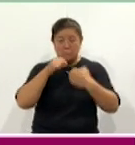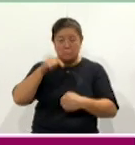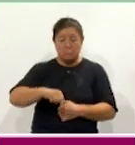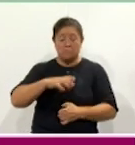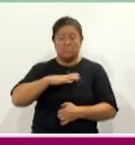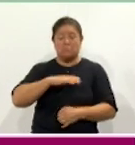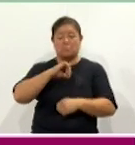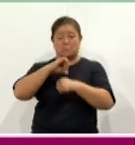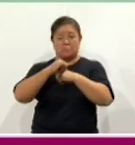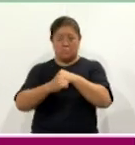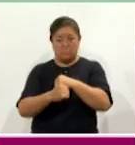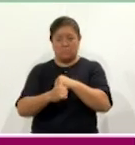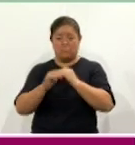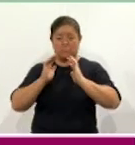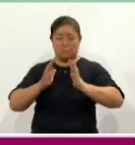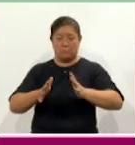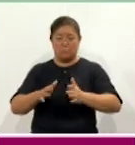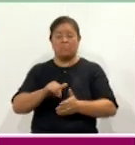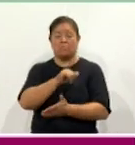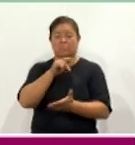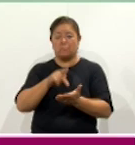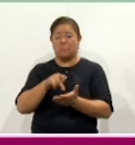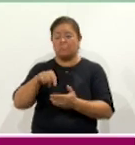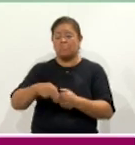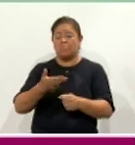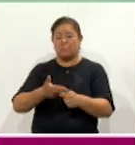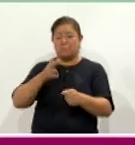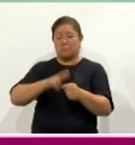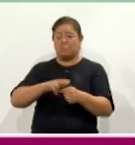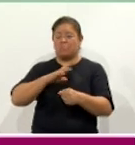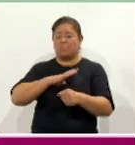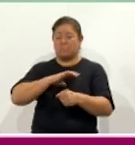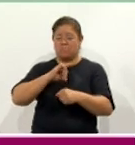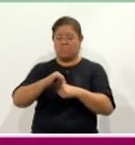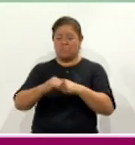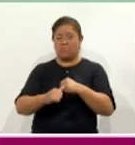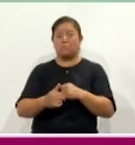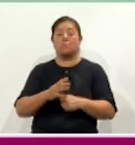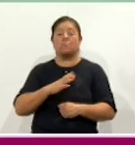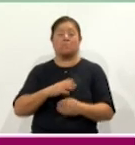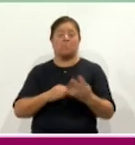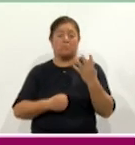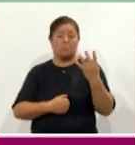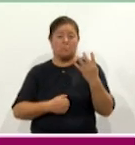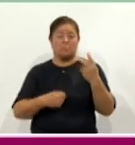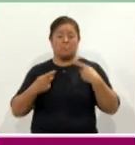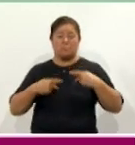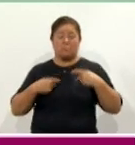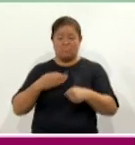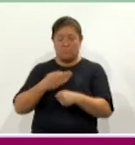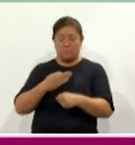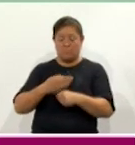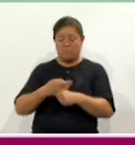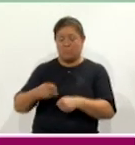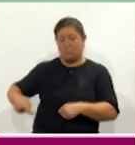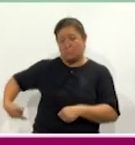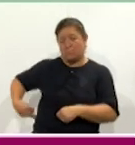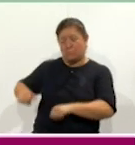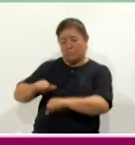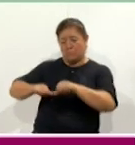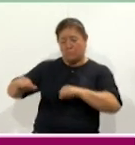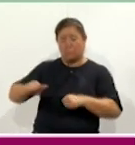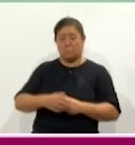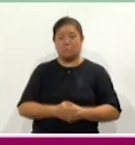en el Hospital Regional de Emilio Sánchez Piedras de Apisaco y tenemos cuatro pacientes trasplantados al día de hoy, estamos con la cuarta